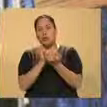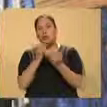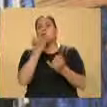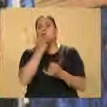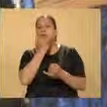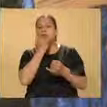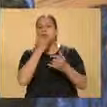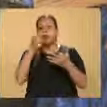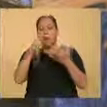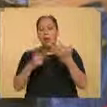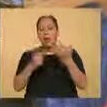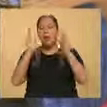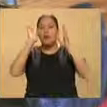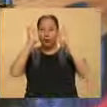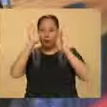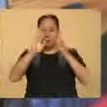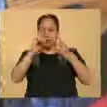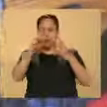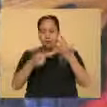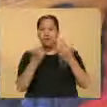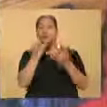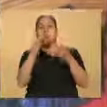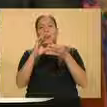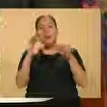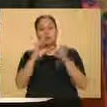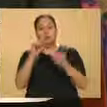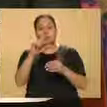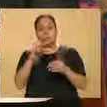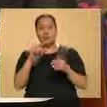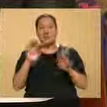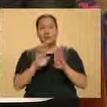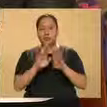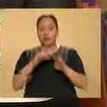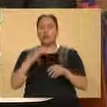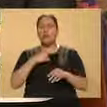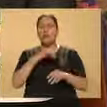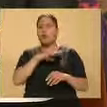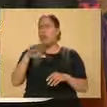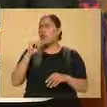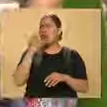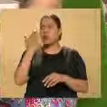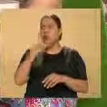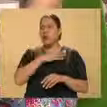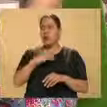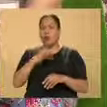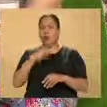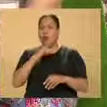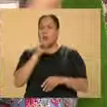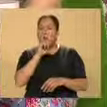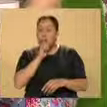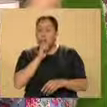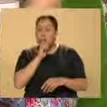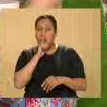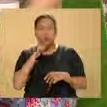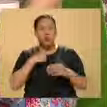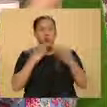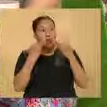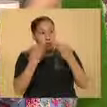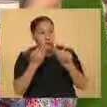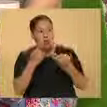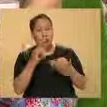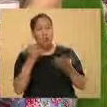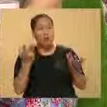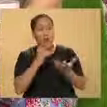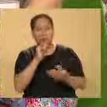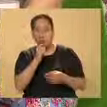rebusnancia. Pero también el ser omiso es una forma de violencia. Ser omiso te refieres a callarse, a ser testigo y no hacer nada, ¿no?